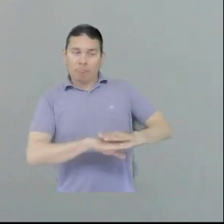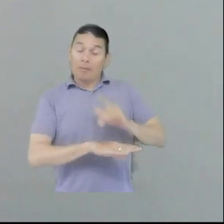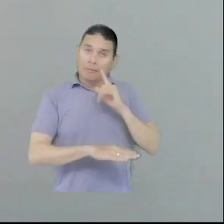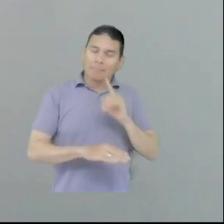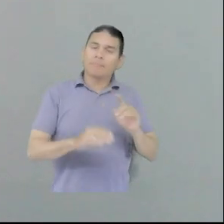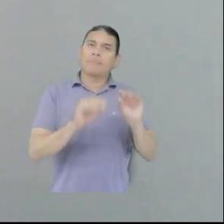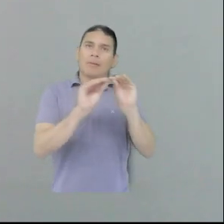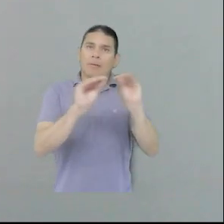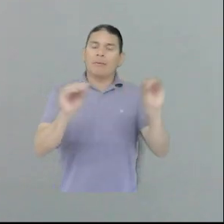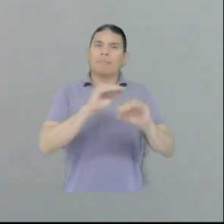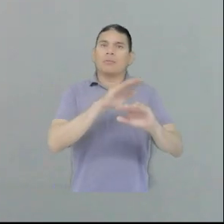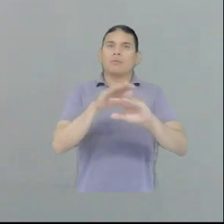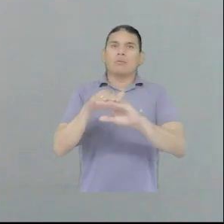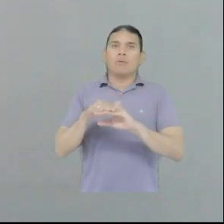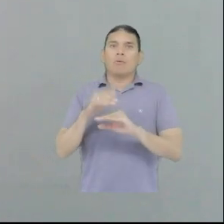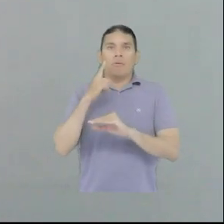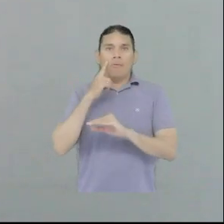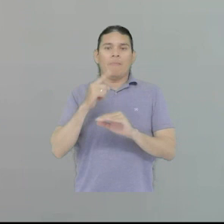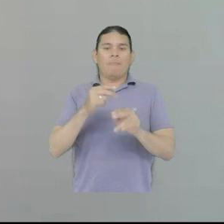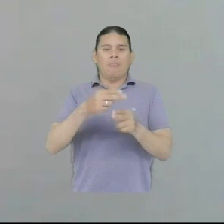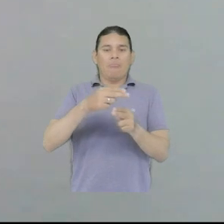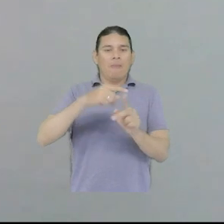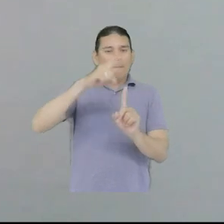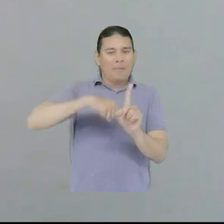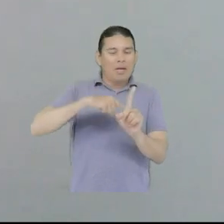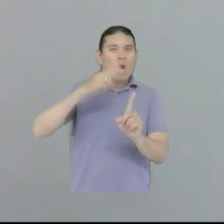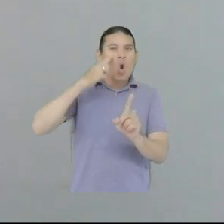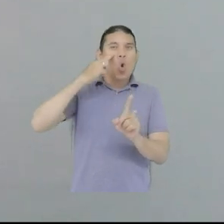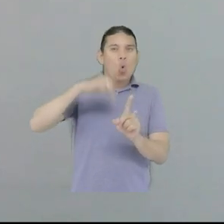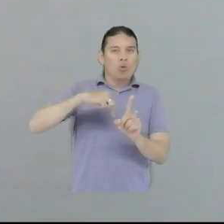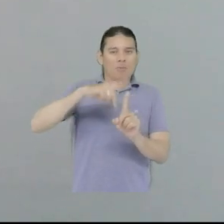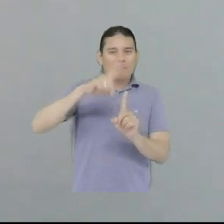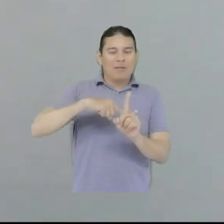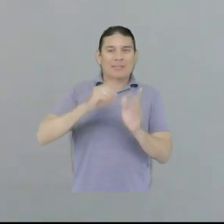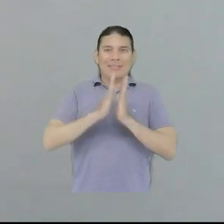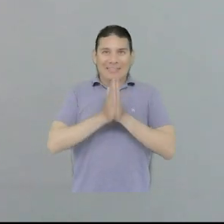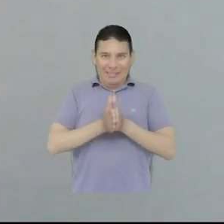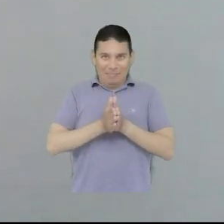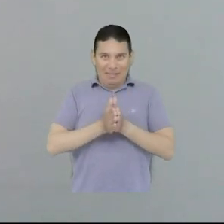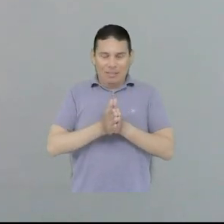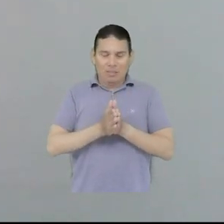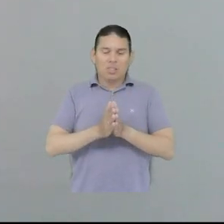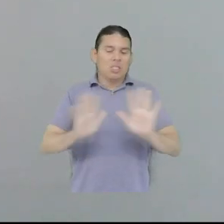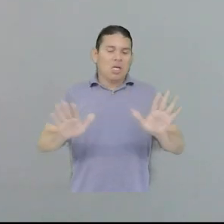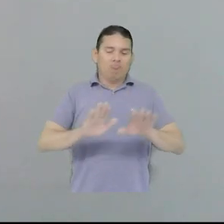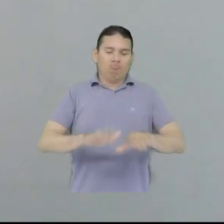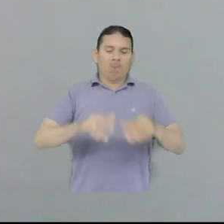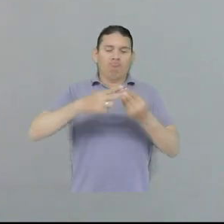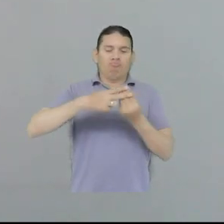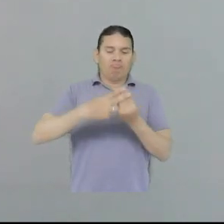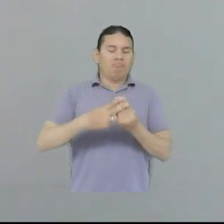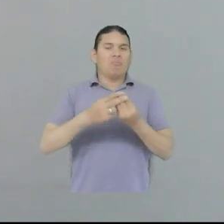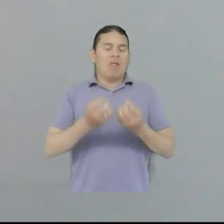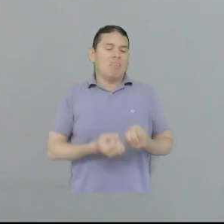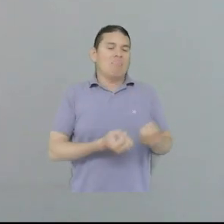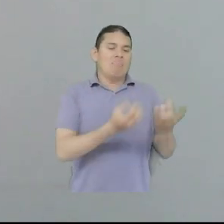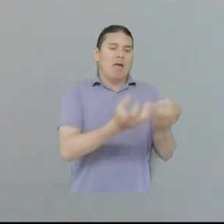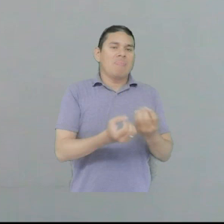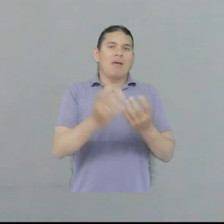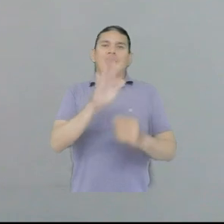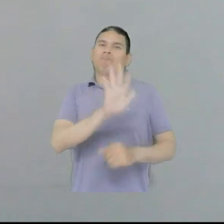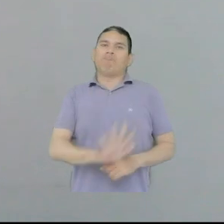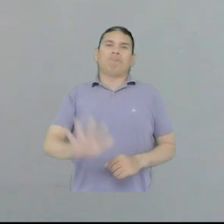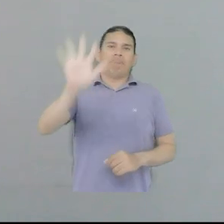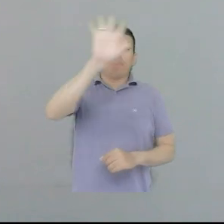gustaría que le contemos a la audiencia que entre el mes de junio y el mes de diciembre estaremos transfiriendo la caja de